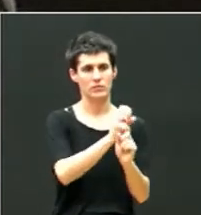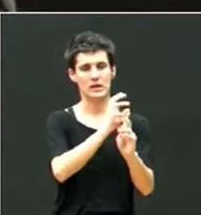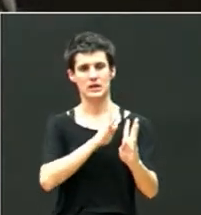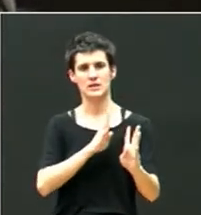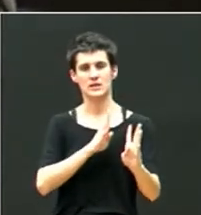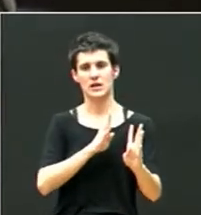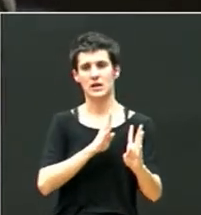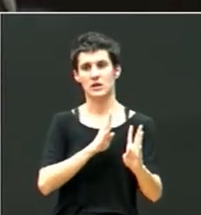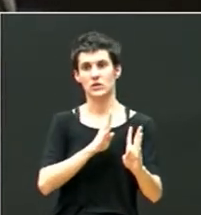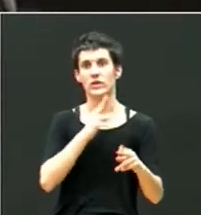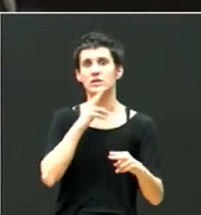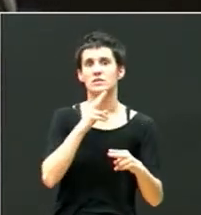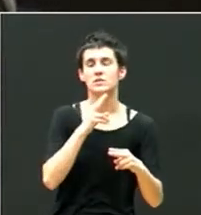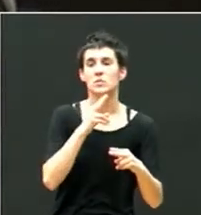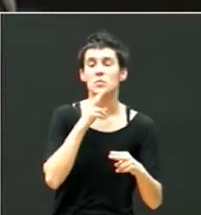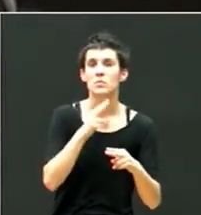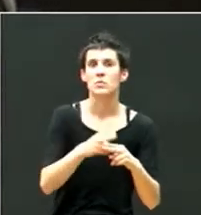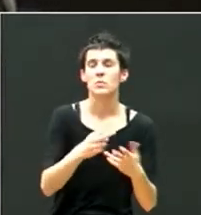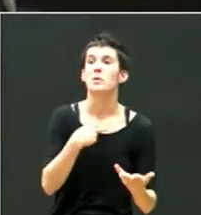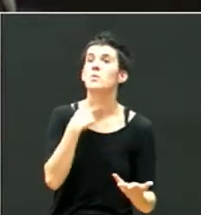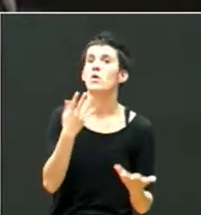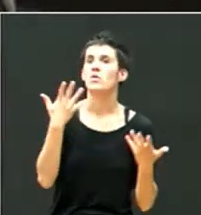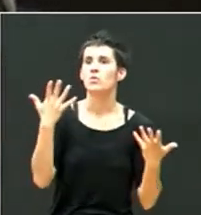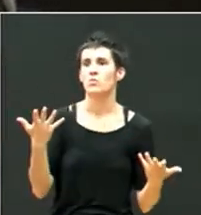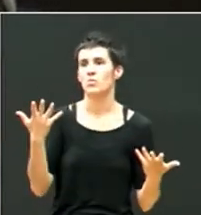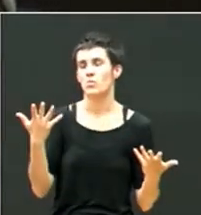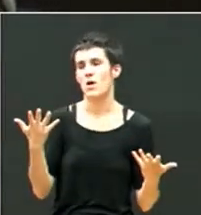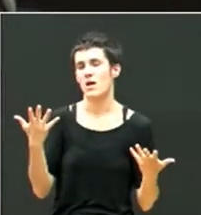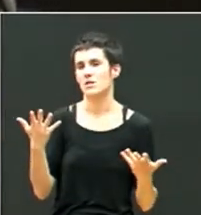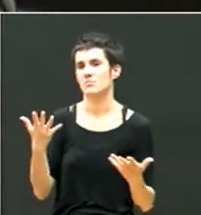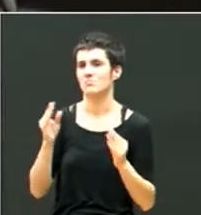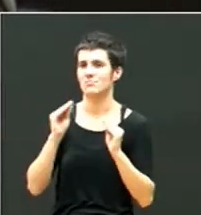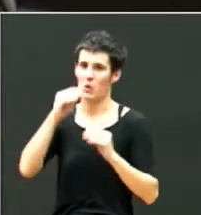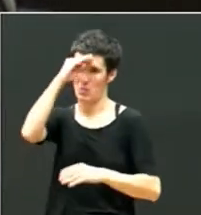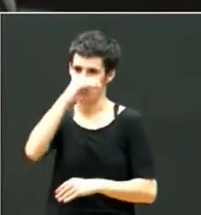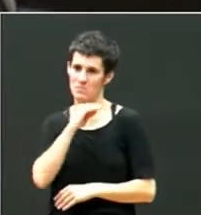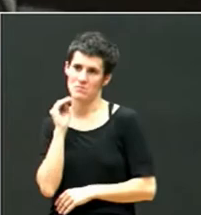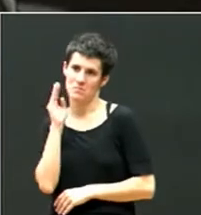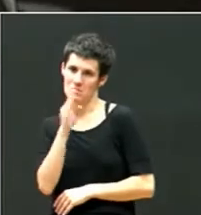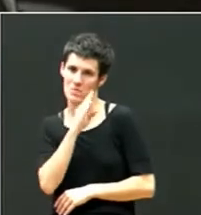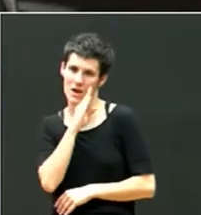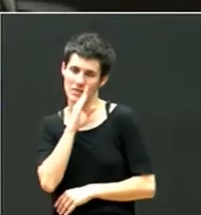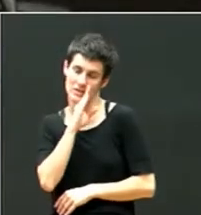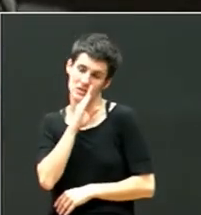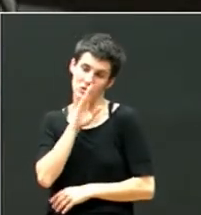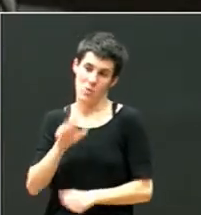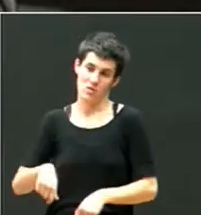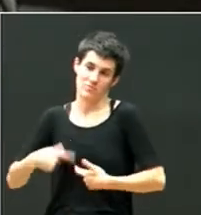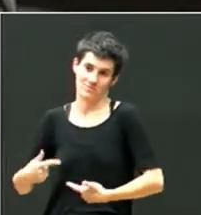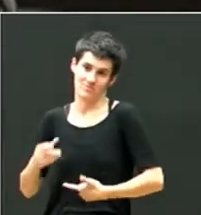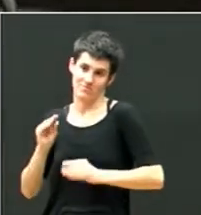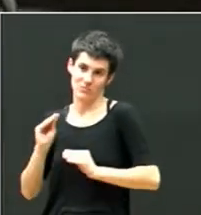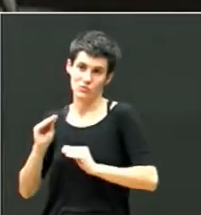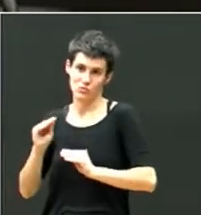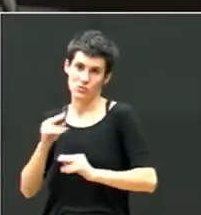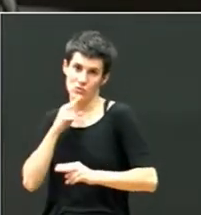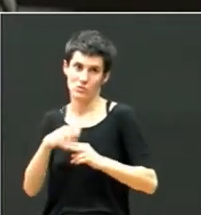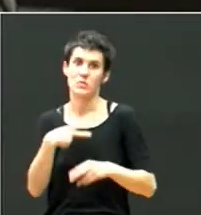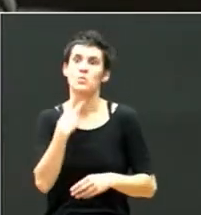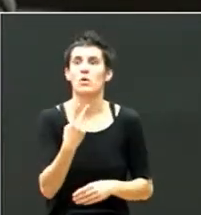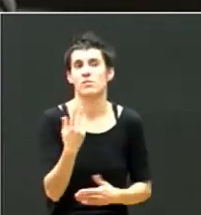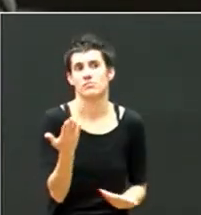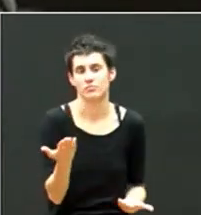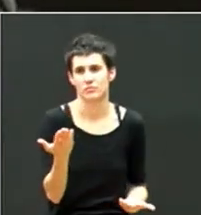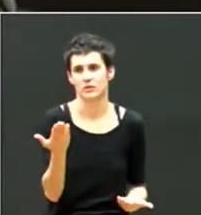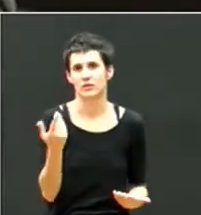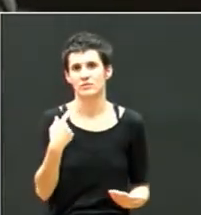los nombres biológicos de los críos, ¿no? Que ya hay veces que lo tenemos casi olvidado, pero, ah, sí, nosotros. Y le está haciendo la ecografía, y en un momento determinado, que le